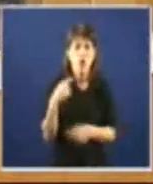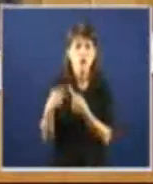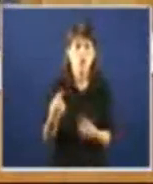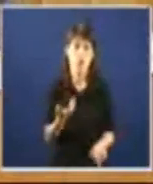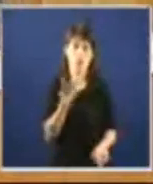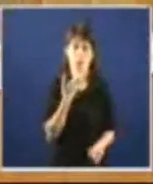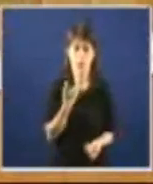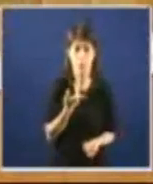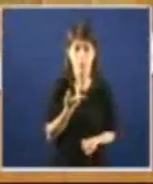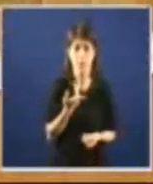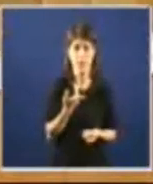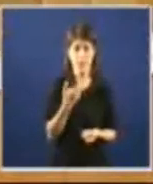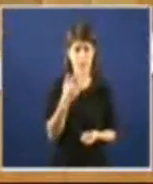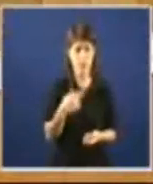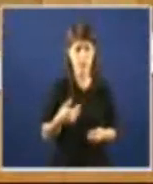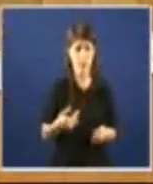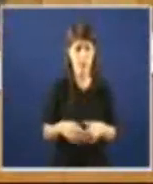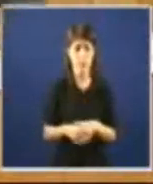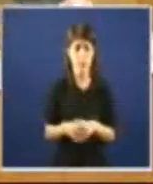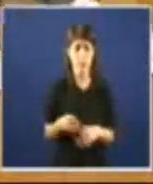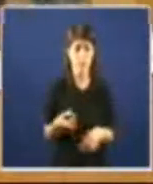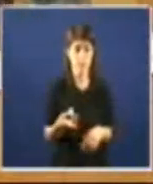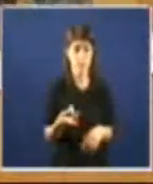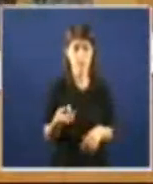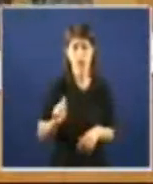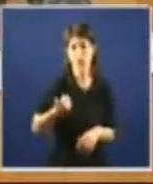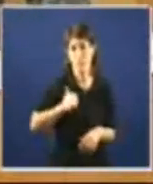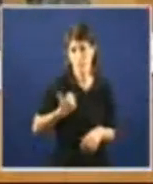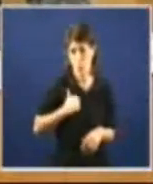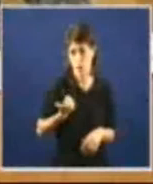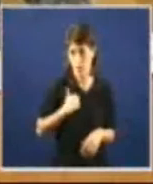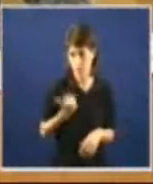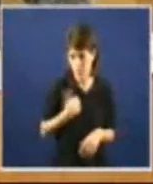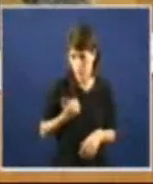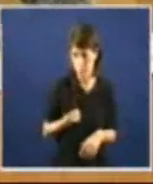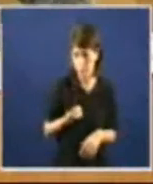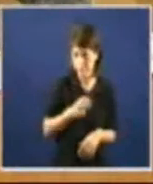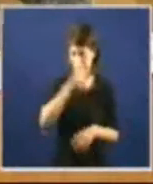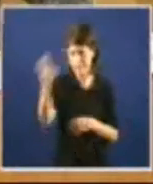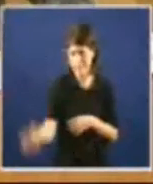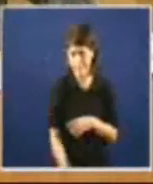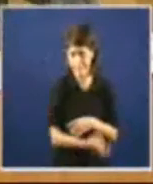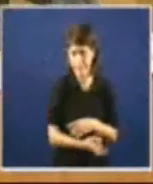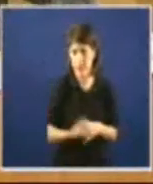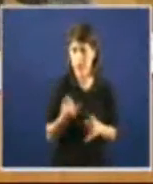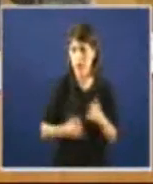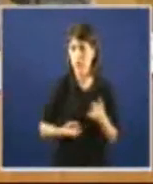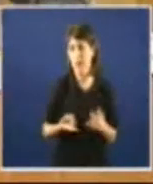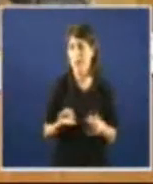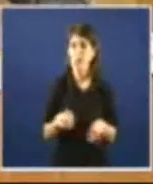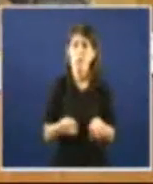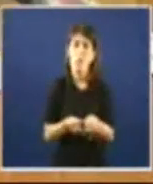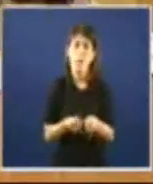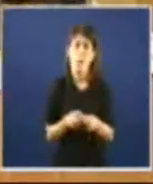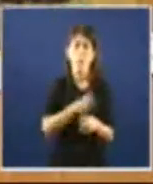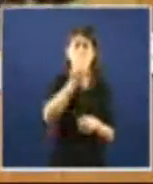investimentos produtivos a proliferación da economía de casino e a cobiza e a inmoralidade fora de cacho das oligarquías financieras de iso que se chama plutocracia